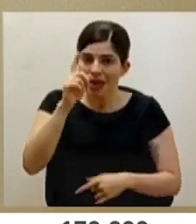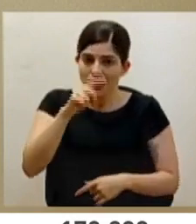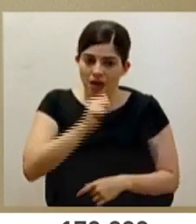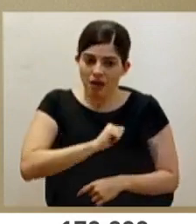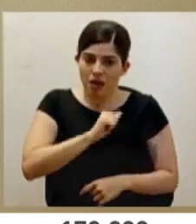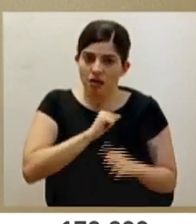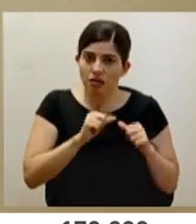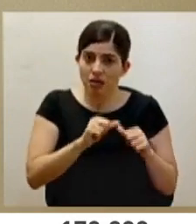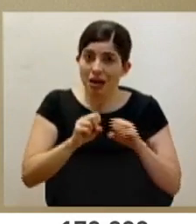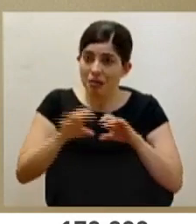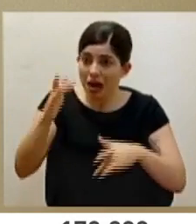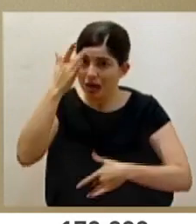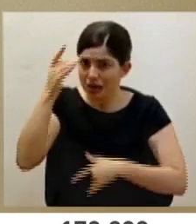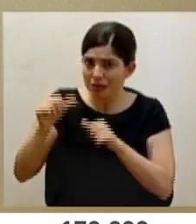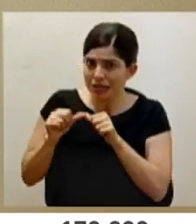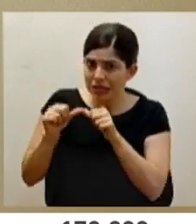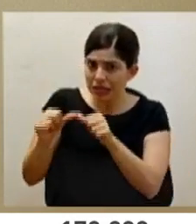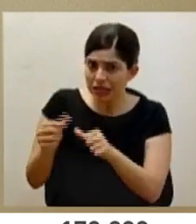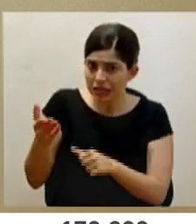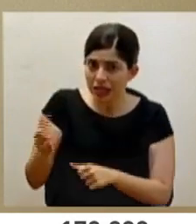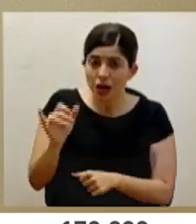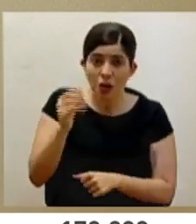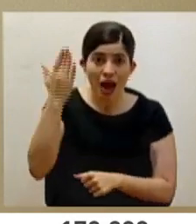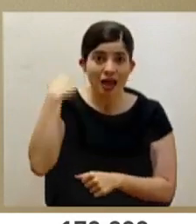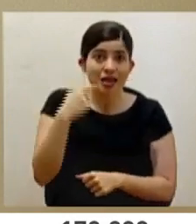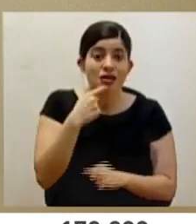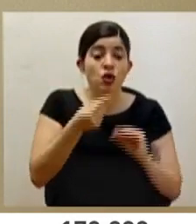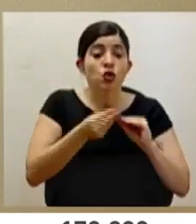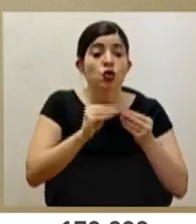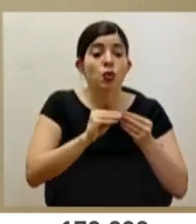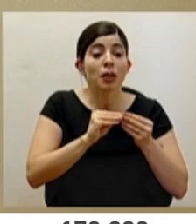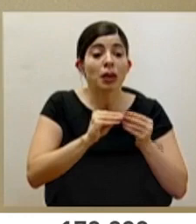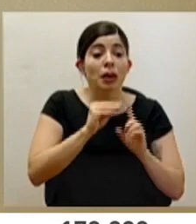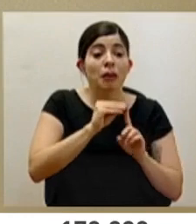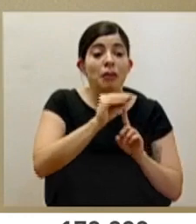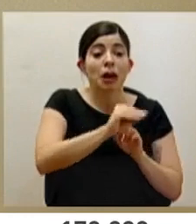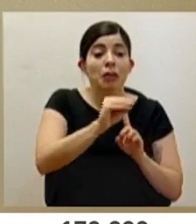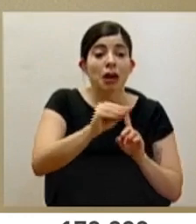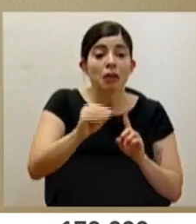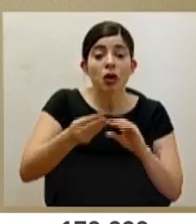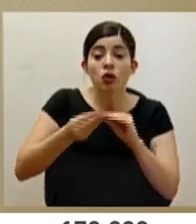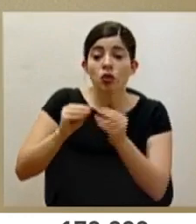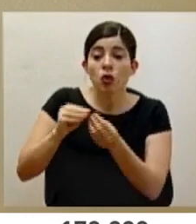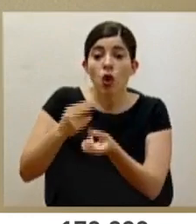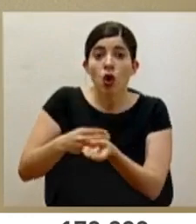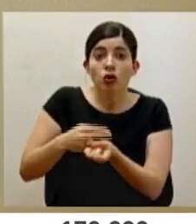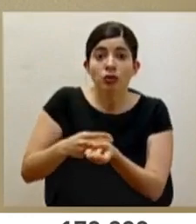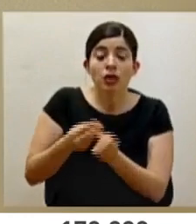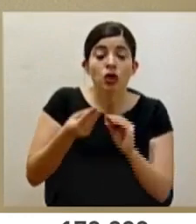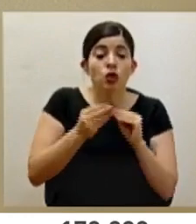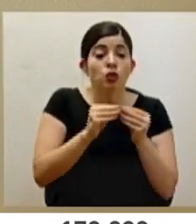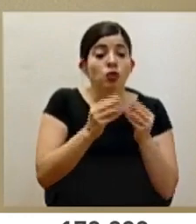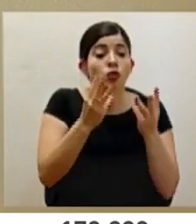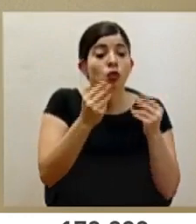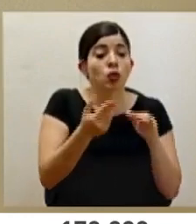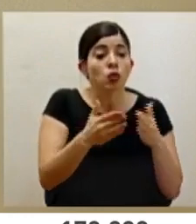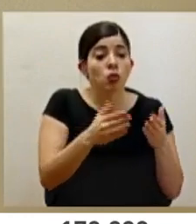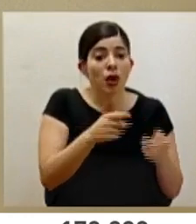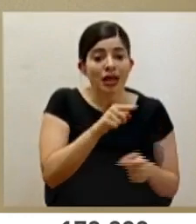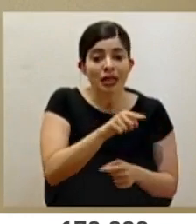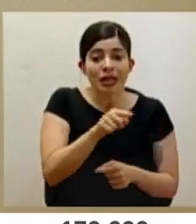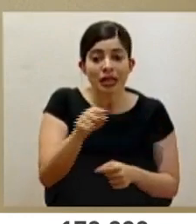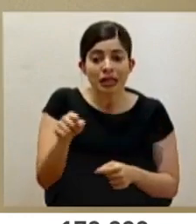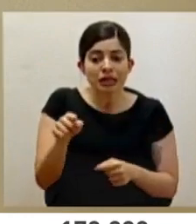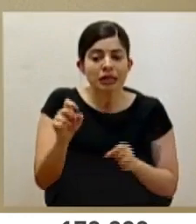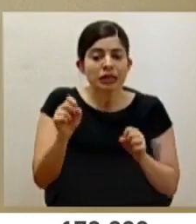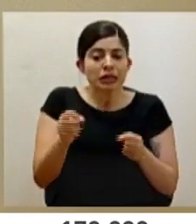sigue vigente y que si bien es cierto, como indicaba anteriormente, los números de transmisión, de hospitalización y de fallecimientos nos permiten